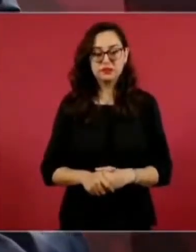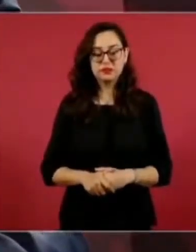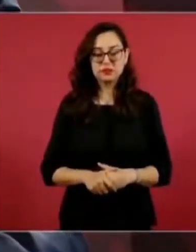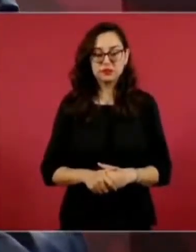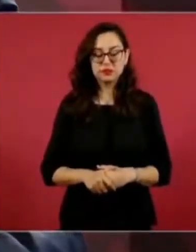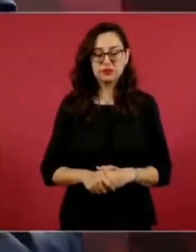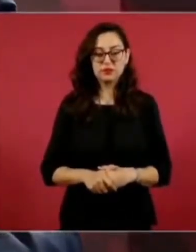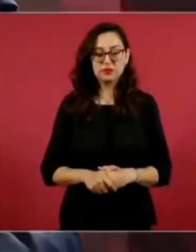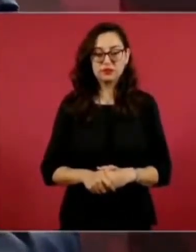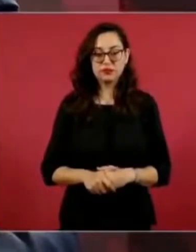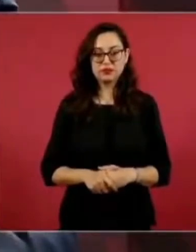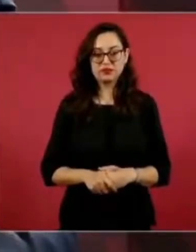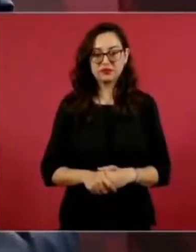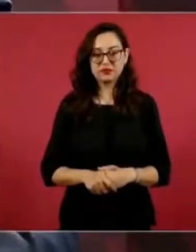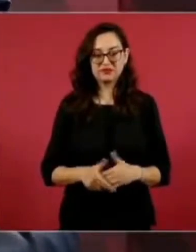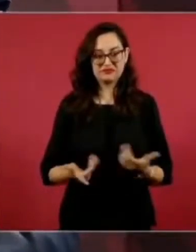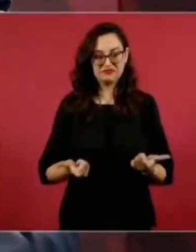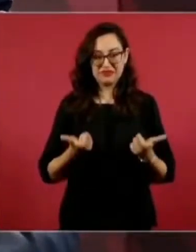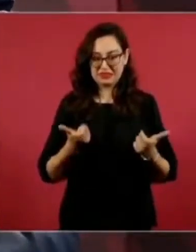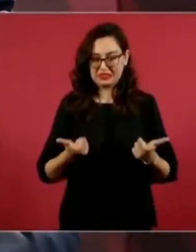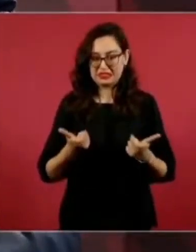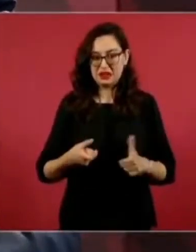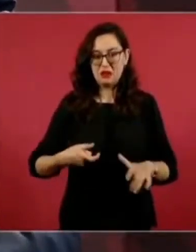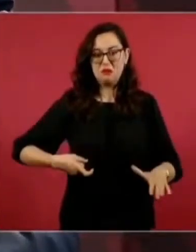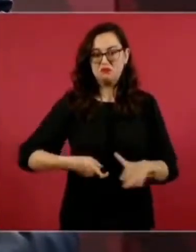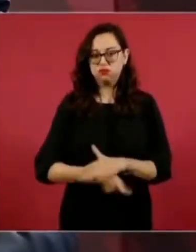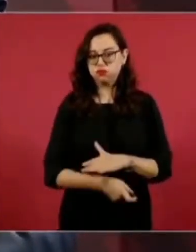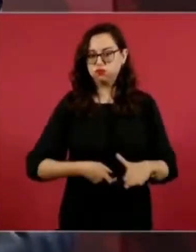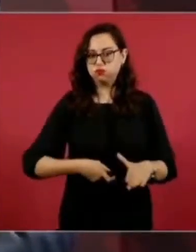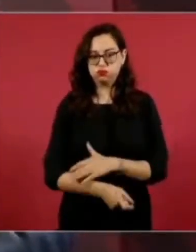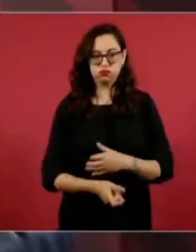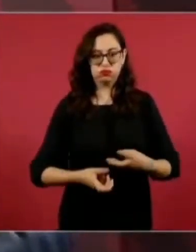Y todo eso cuesta mucho dinero, porque son bots.